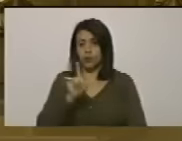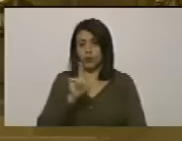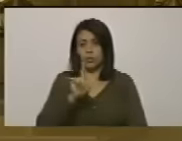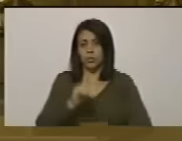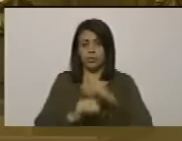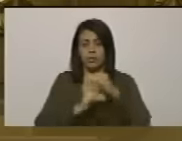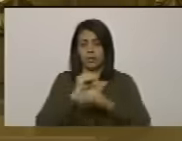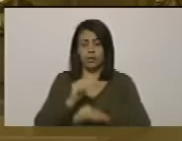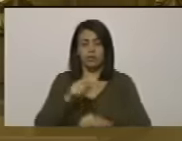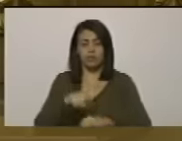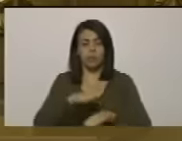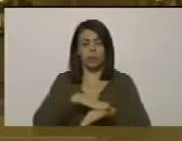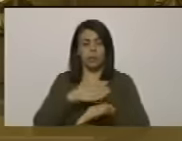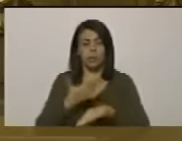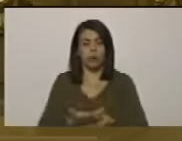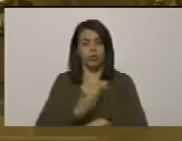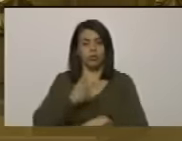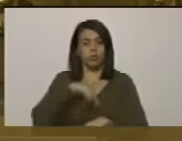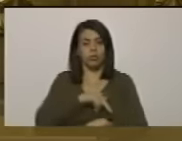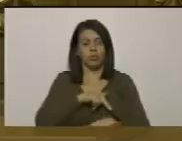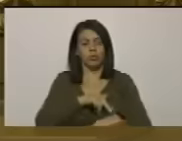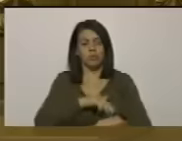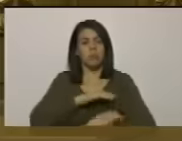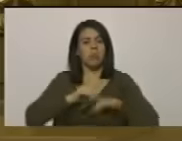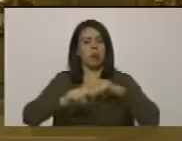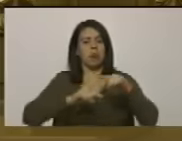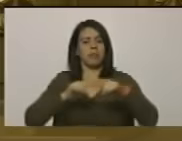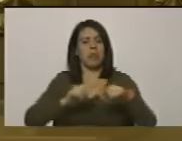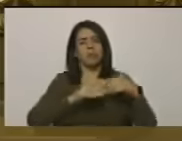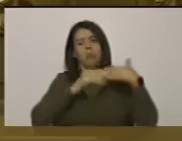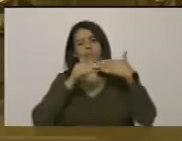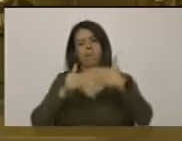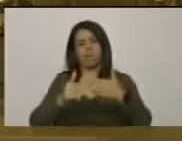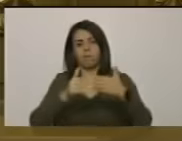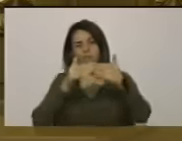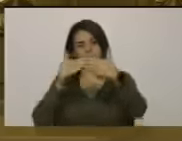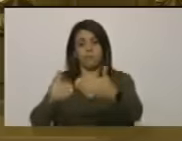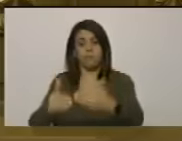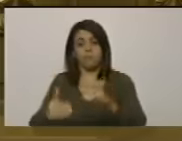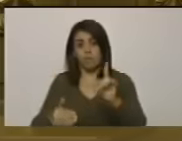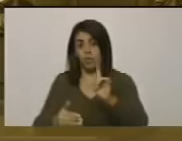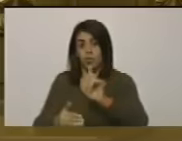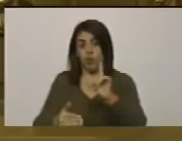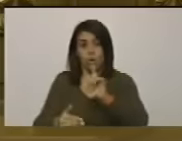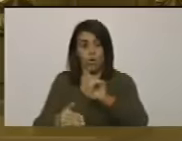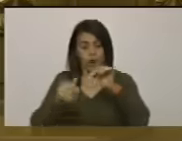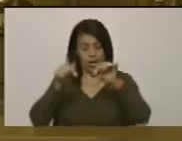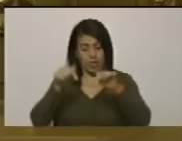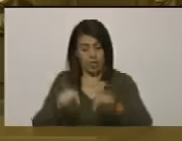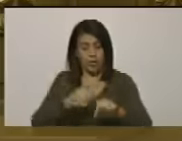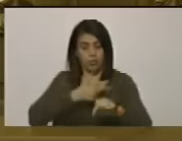porque nos hemos prorrogado el mandato sino porque estamos acá